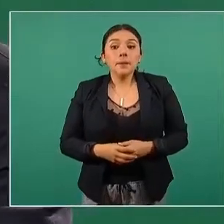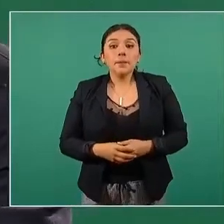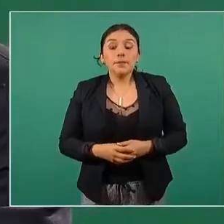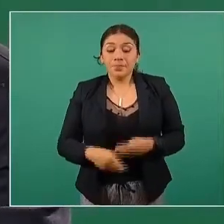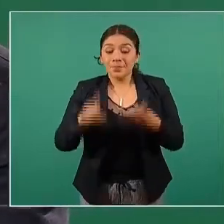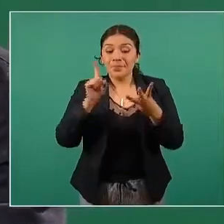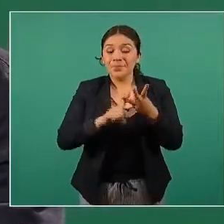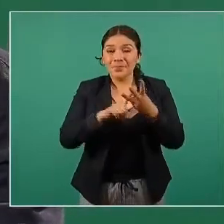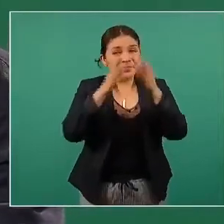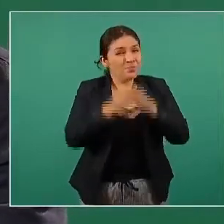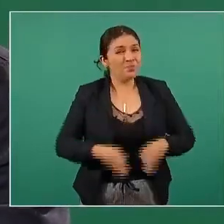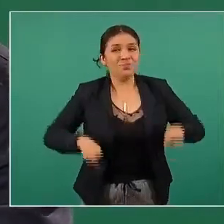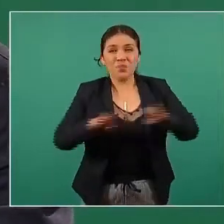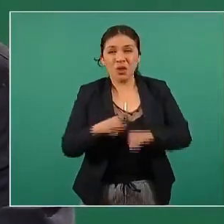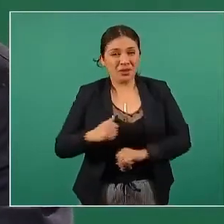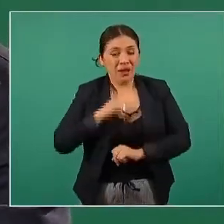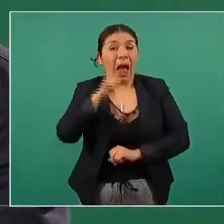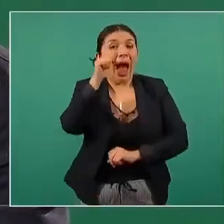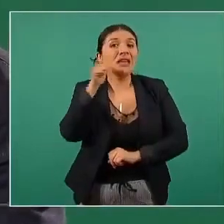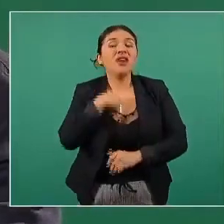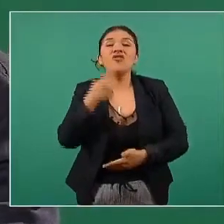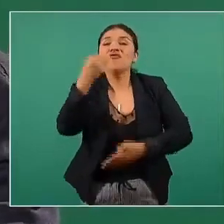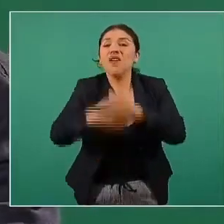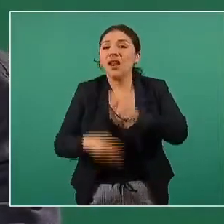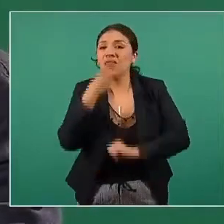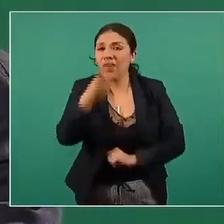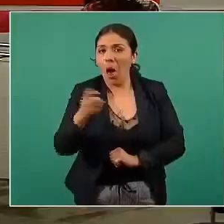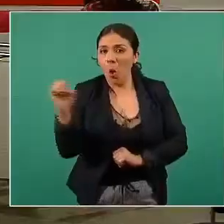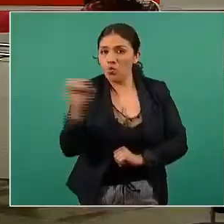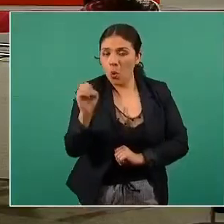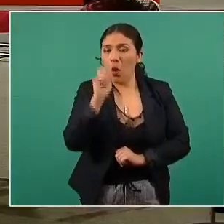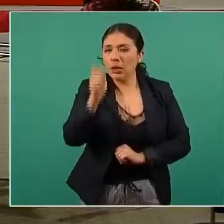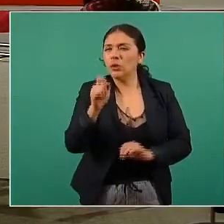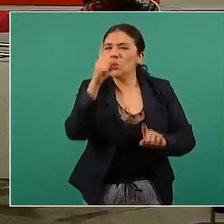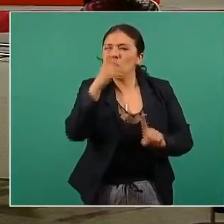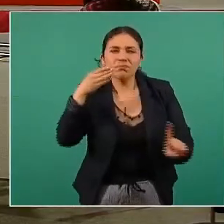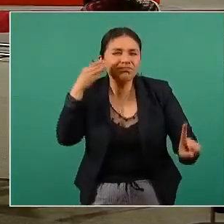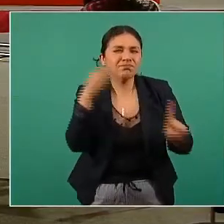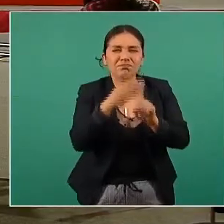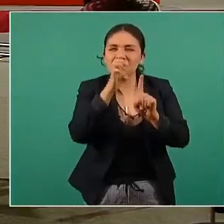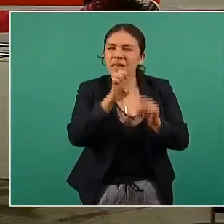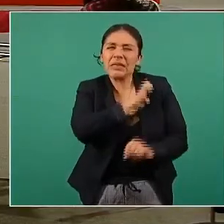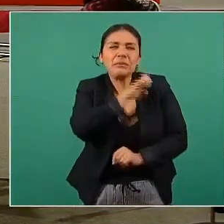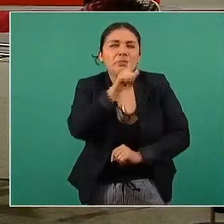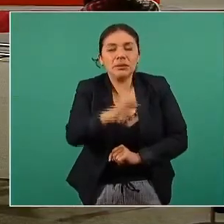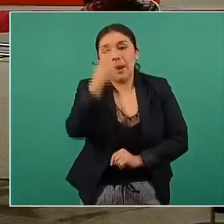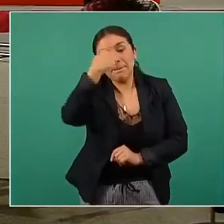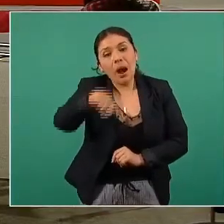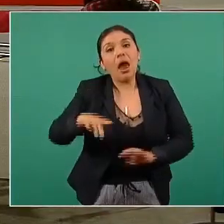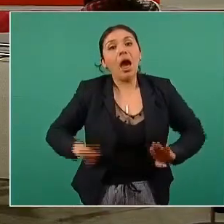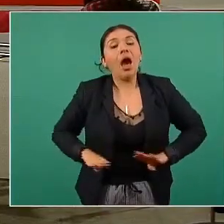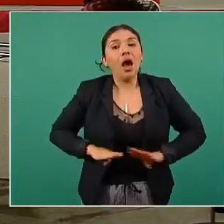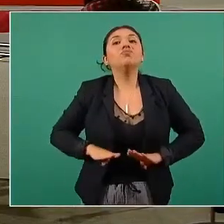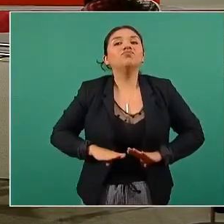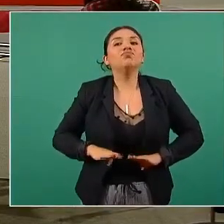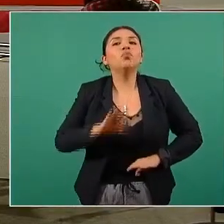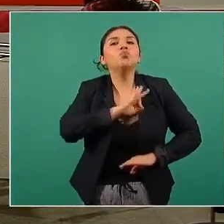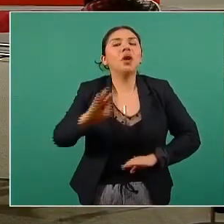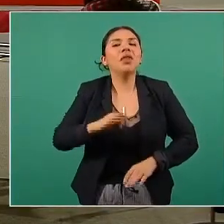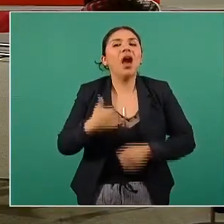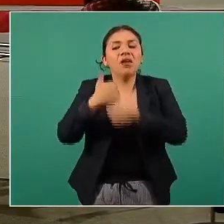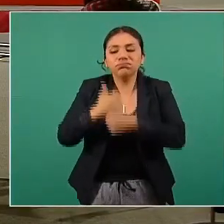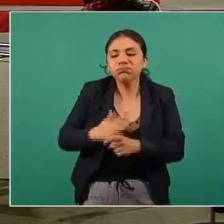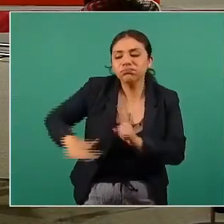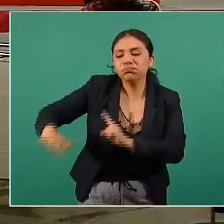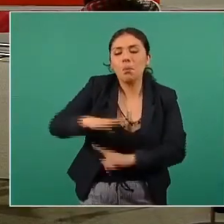Tercer eje de priorización, que es el que omití ayer, porque es una modalidad específica del aspecto de vulnerabilidad social.